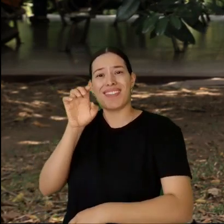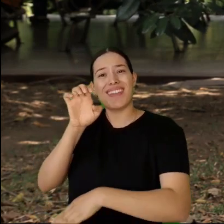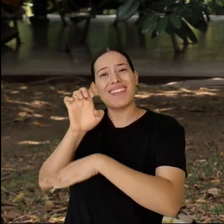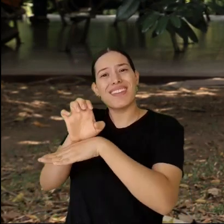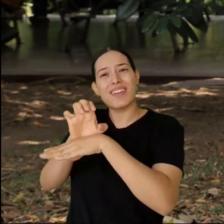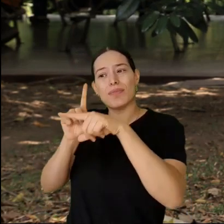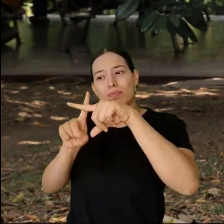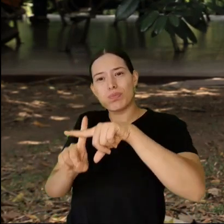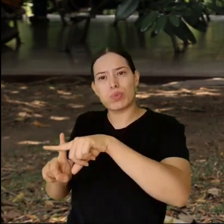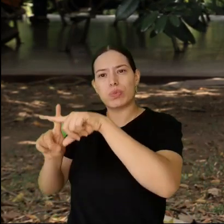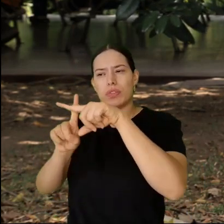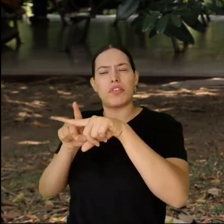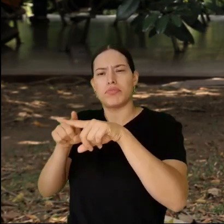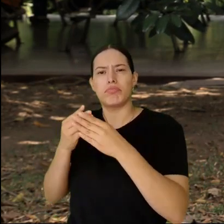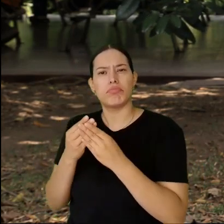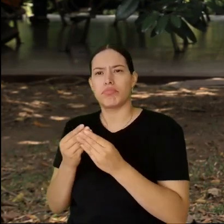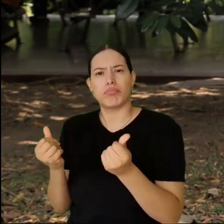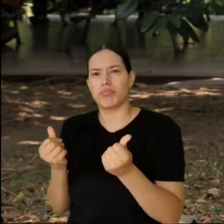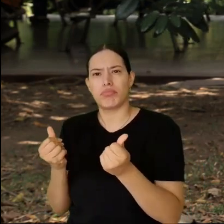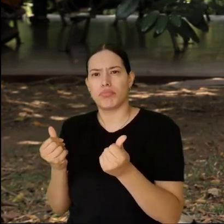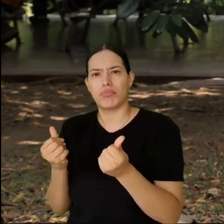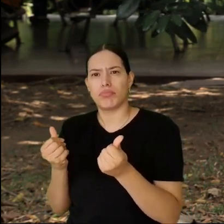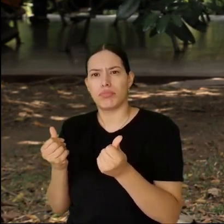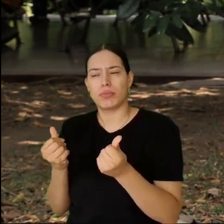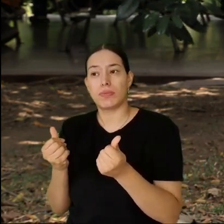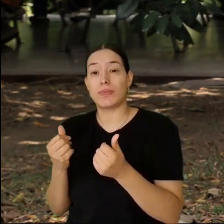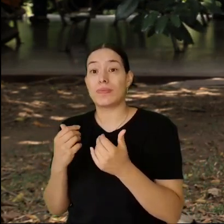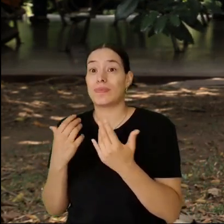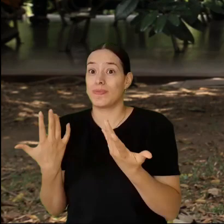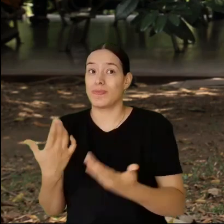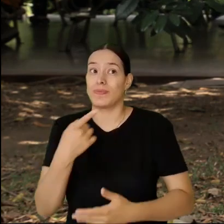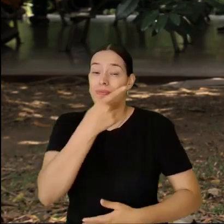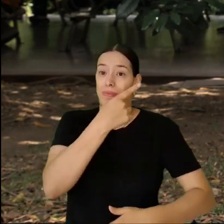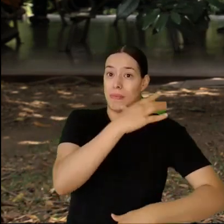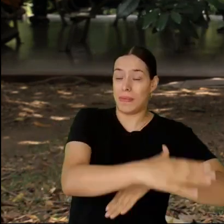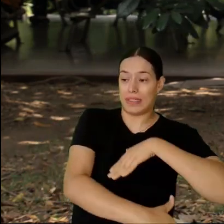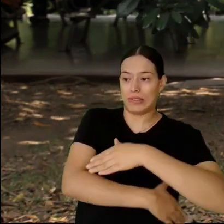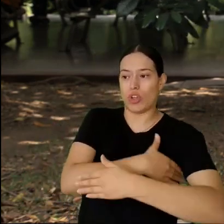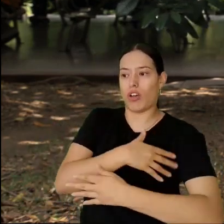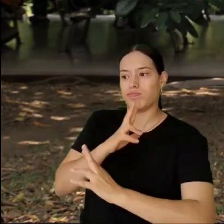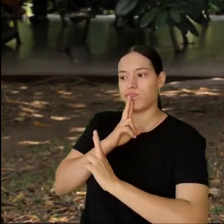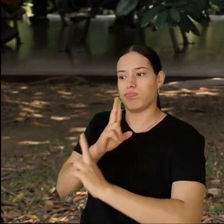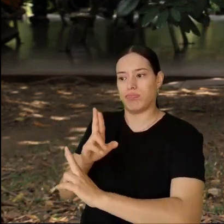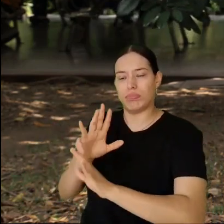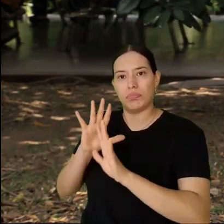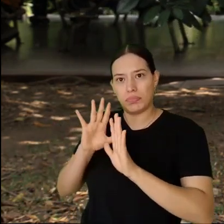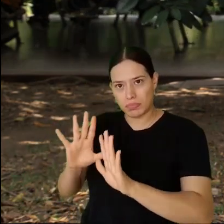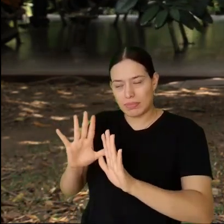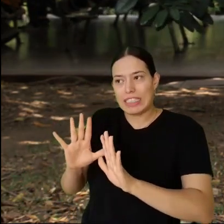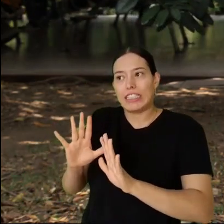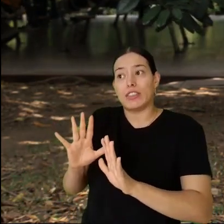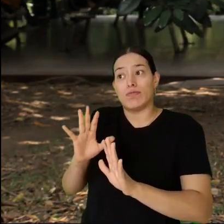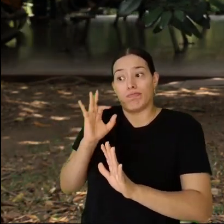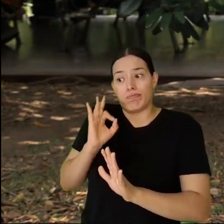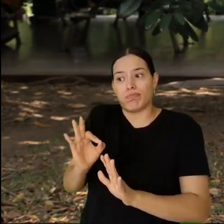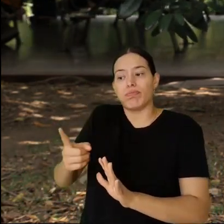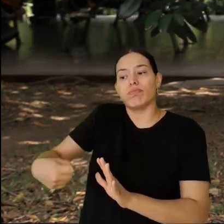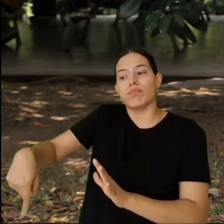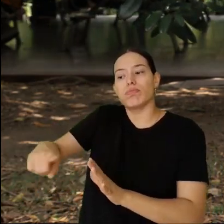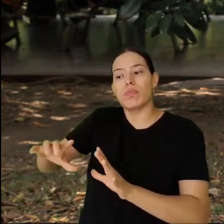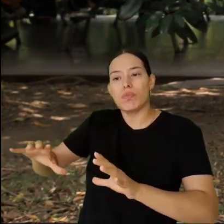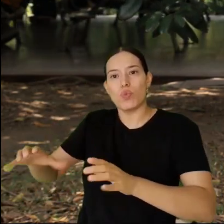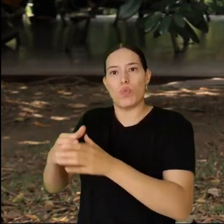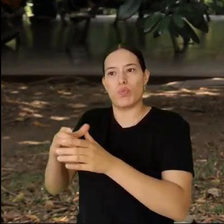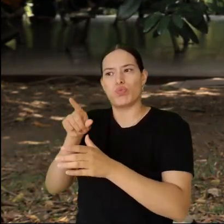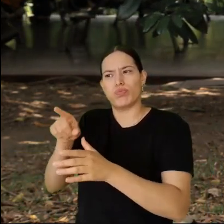que es la de suprimir la Procuraduría General de la Nación. Si bien el ministro ha dicho, nosotros encomendamos